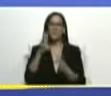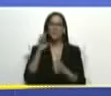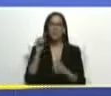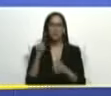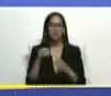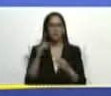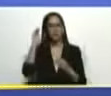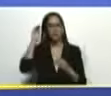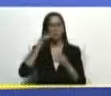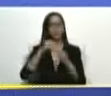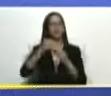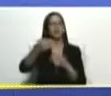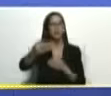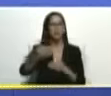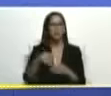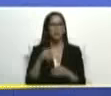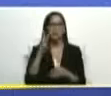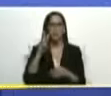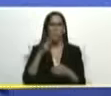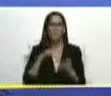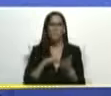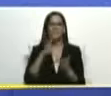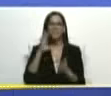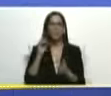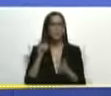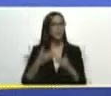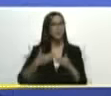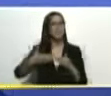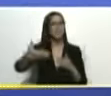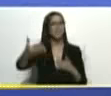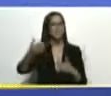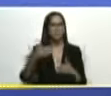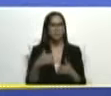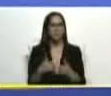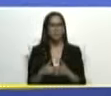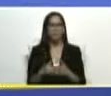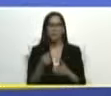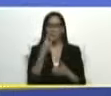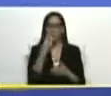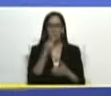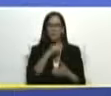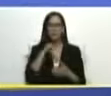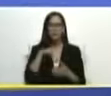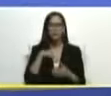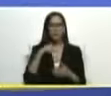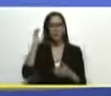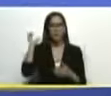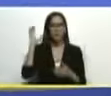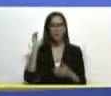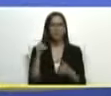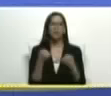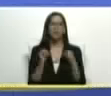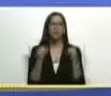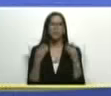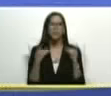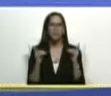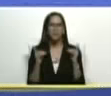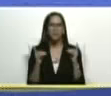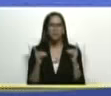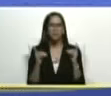plazo 2050 futuro de larguísimo plazo visualizar nuestra patria independiente